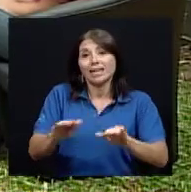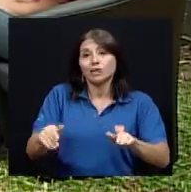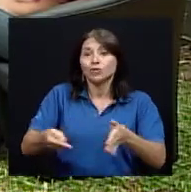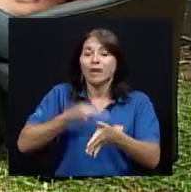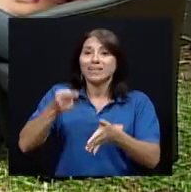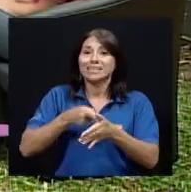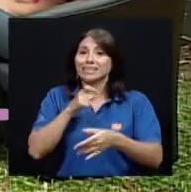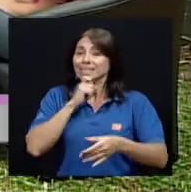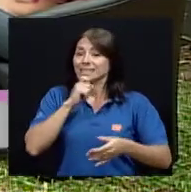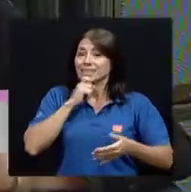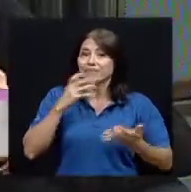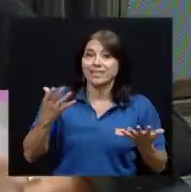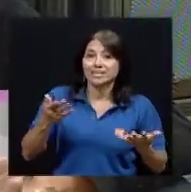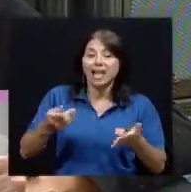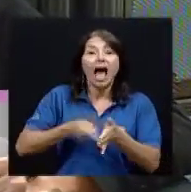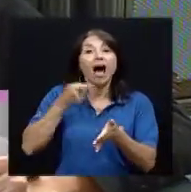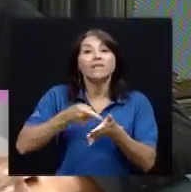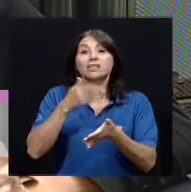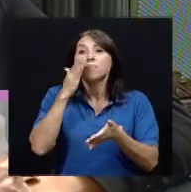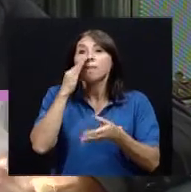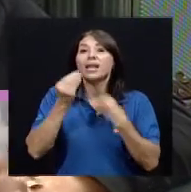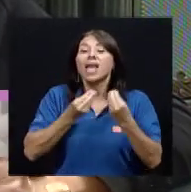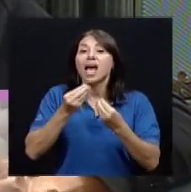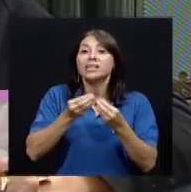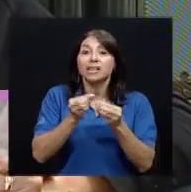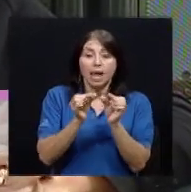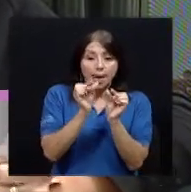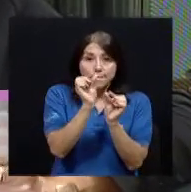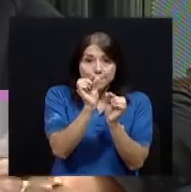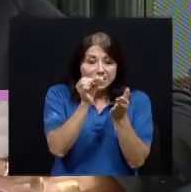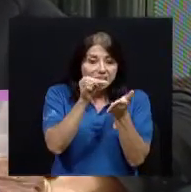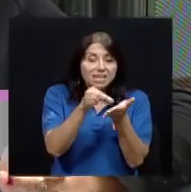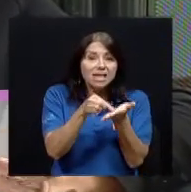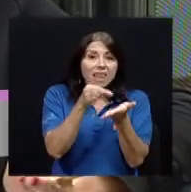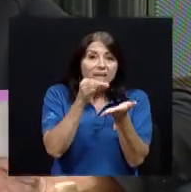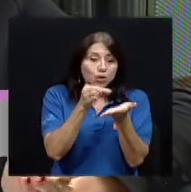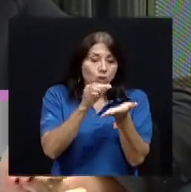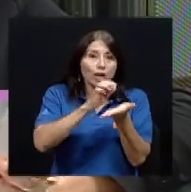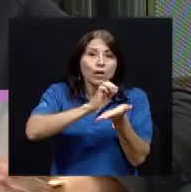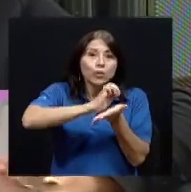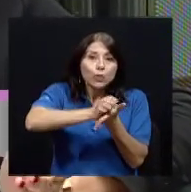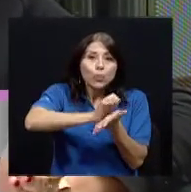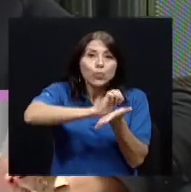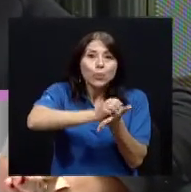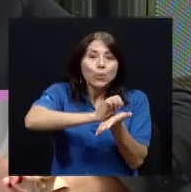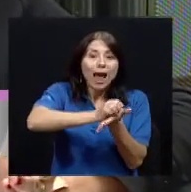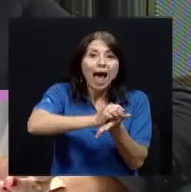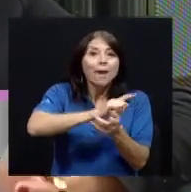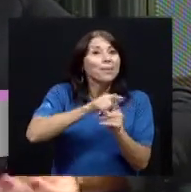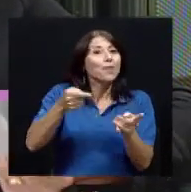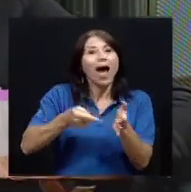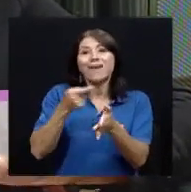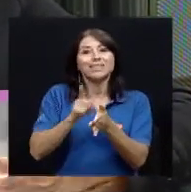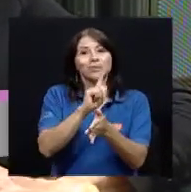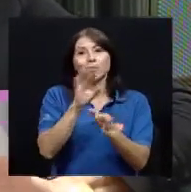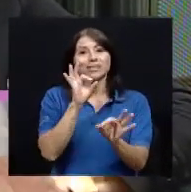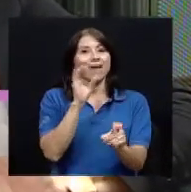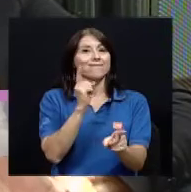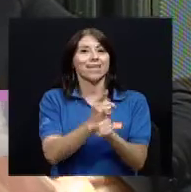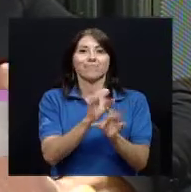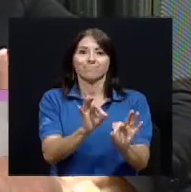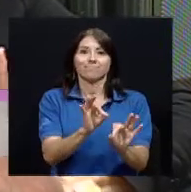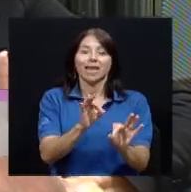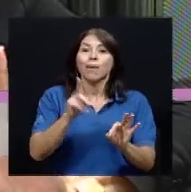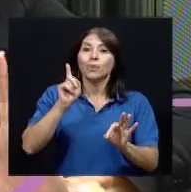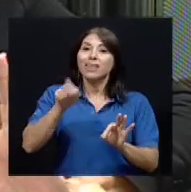a veces la mamá tritura el medicamento pero hay indicaciones que dicen que el medicamento no se debe triturar porque debe